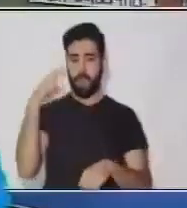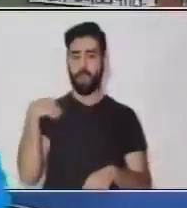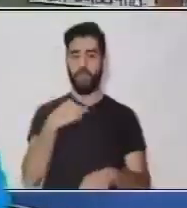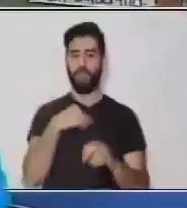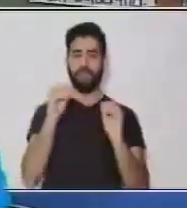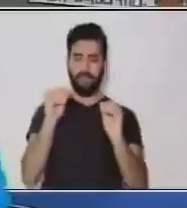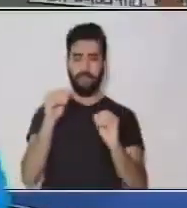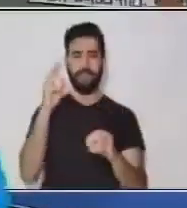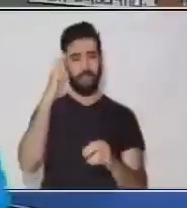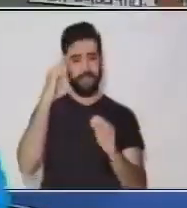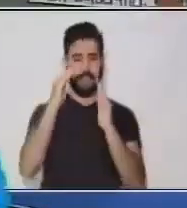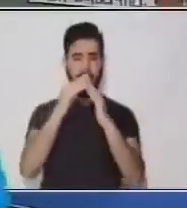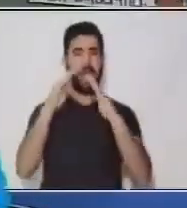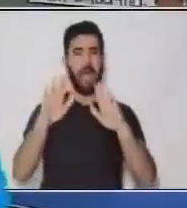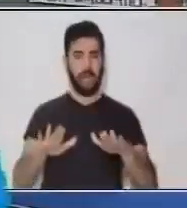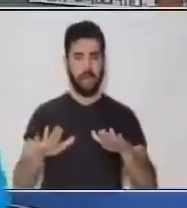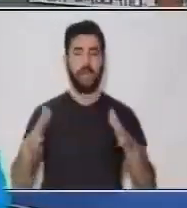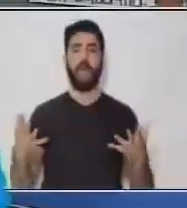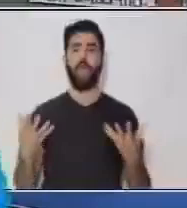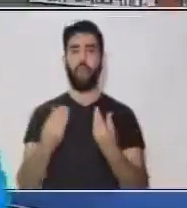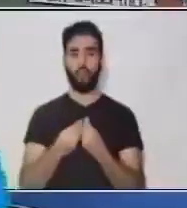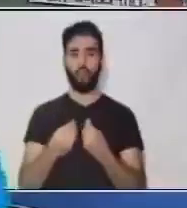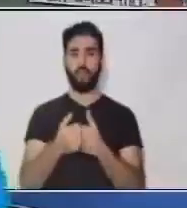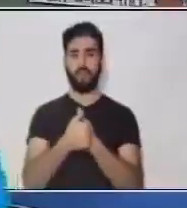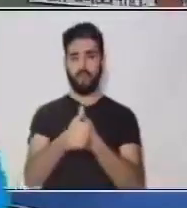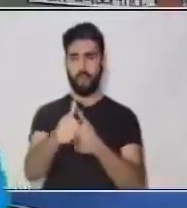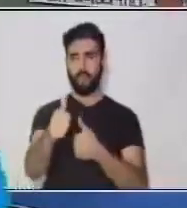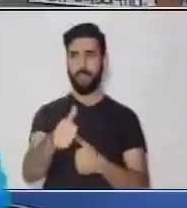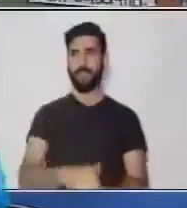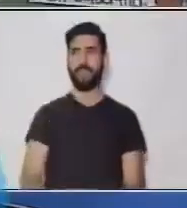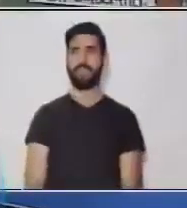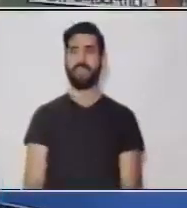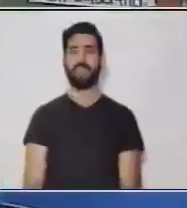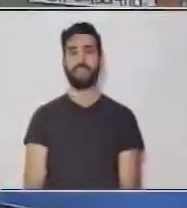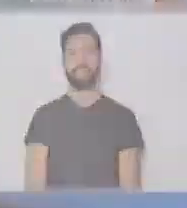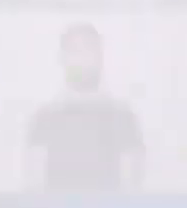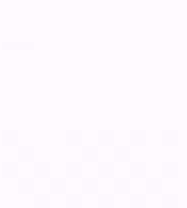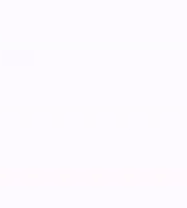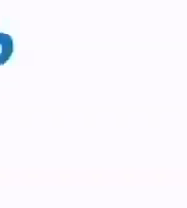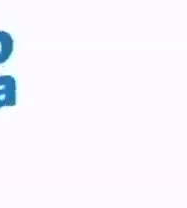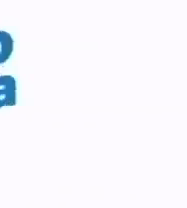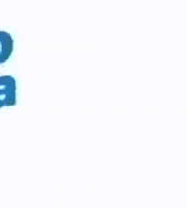Quédate... En Casa... En Juntos saldremos adelante... Gracias ver el